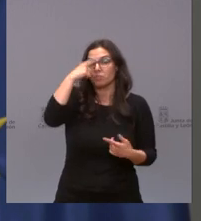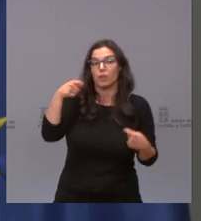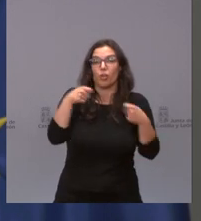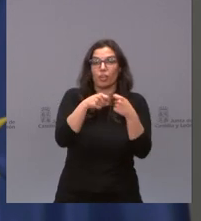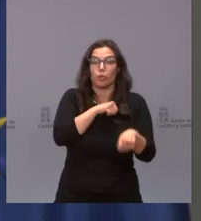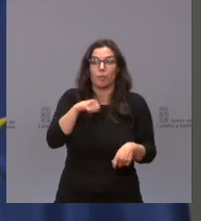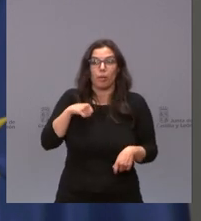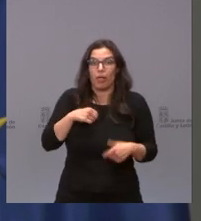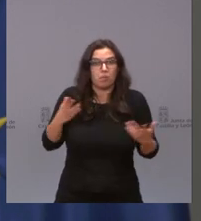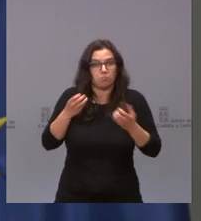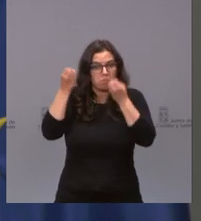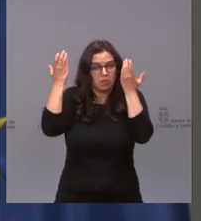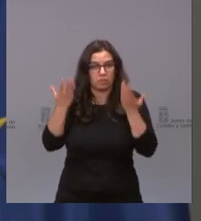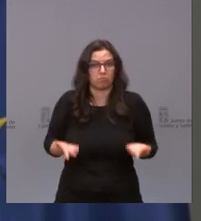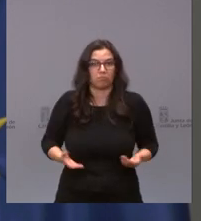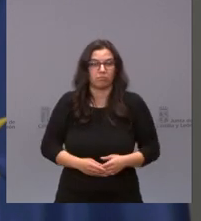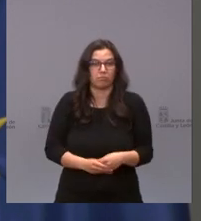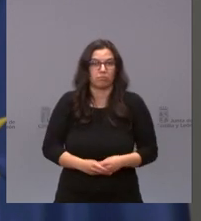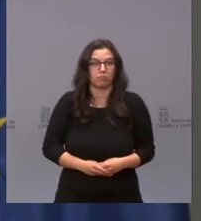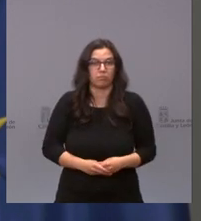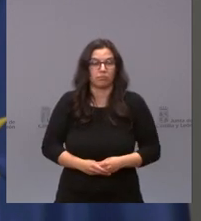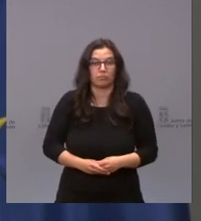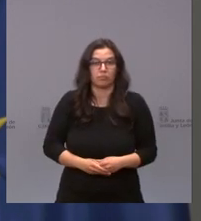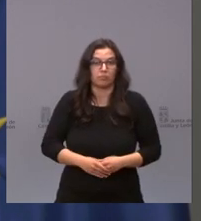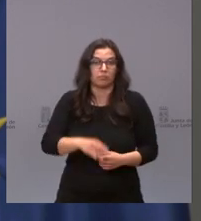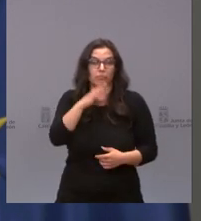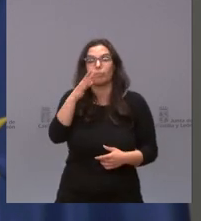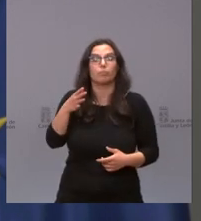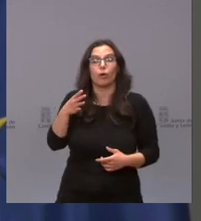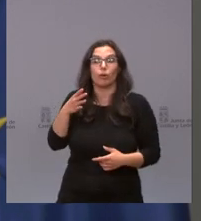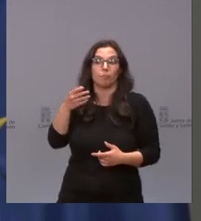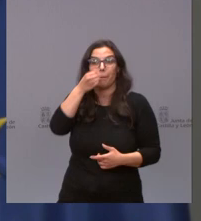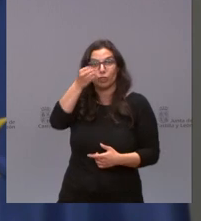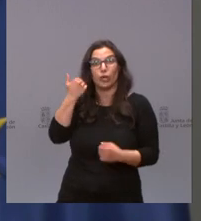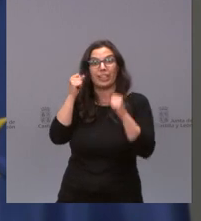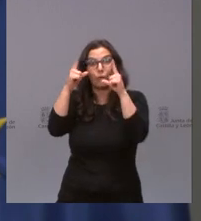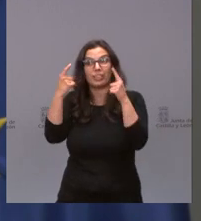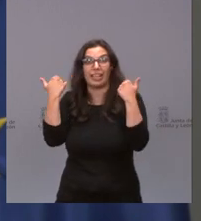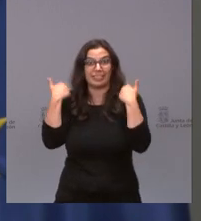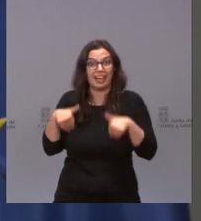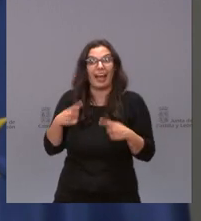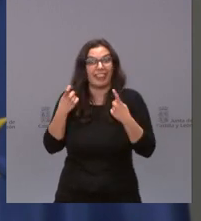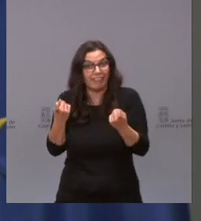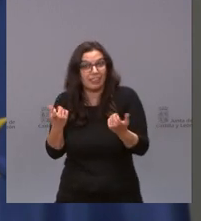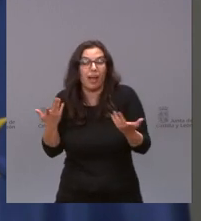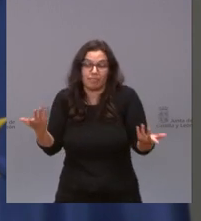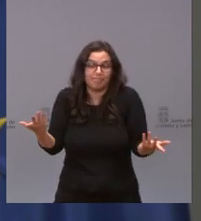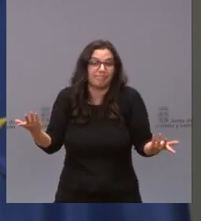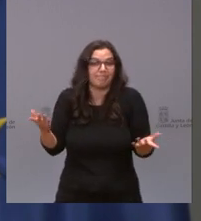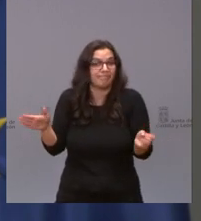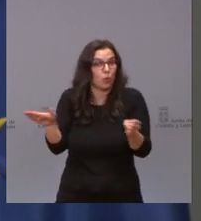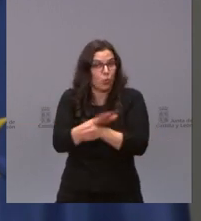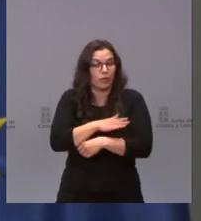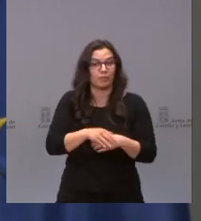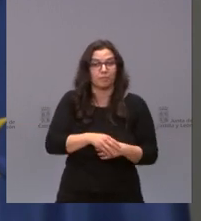bienvenidos al mundo de la realidad al Partido Socialista pues cubren cubren estos huecos seguimos